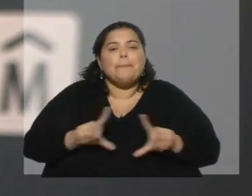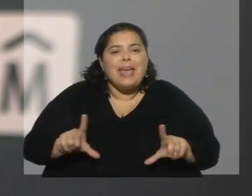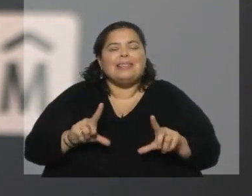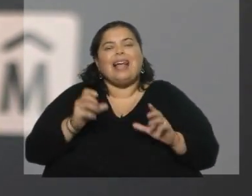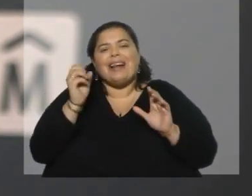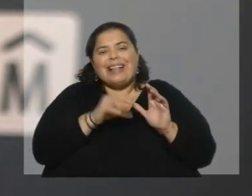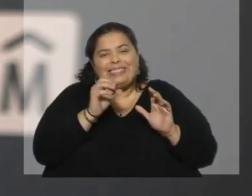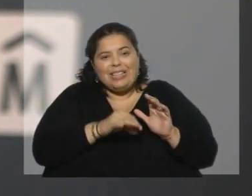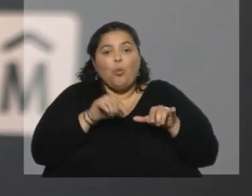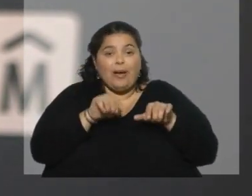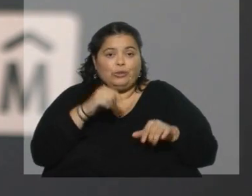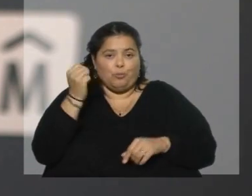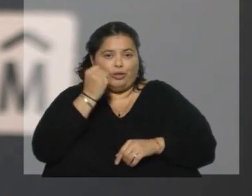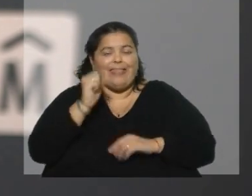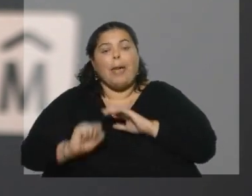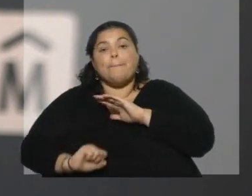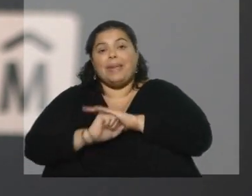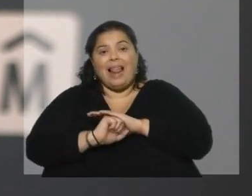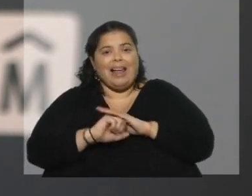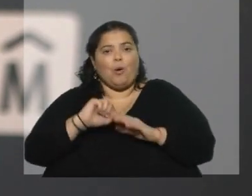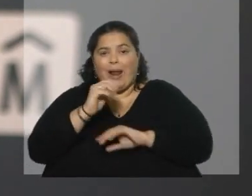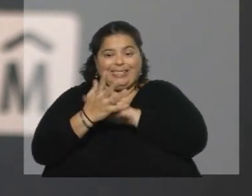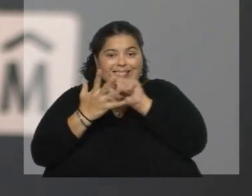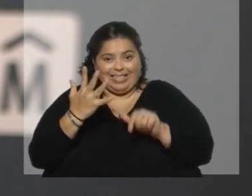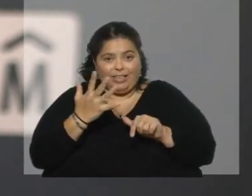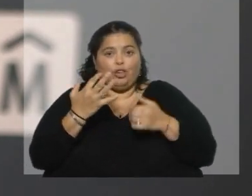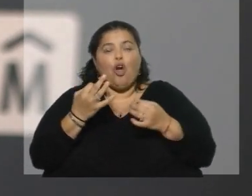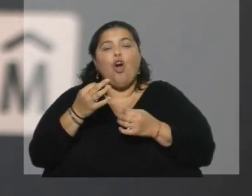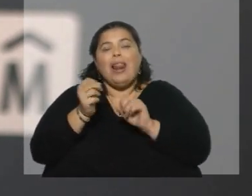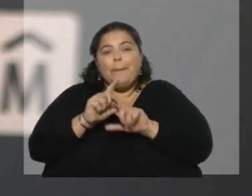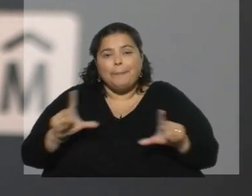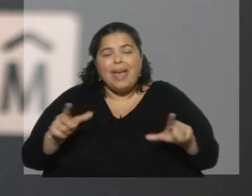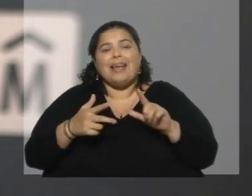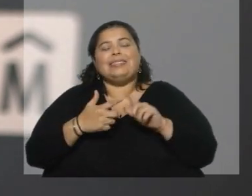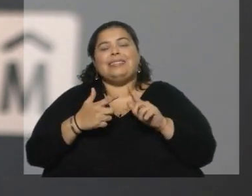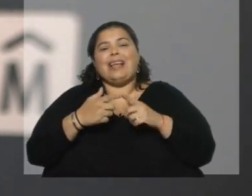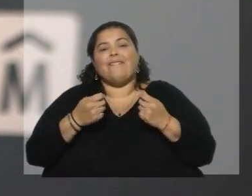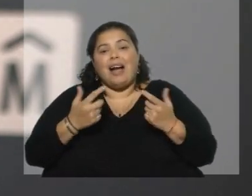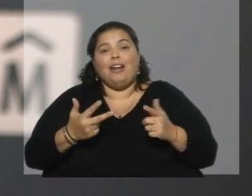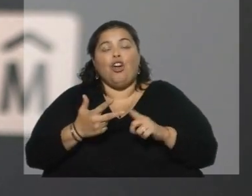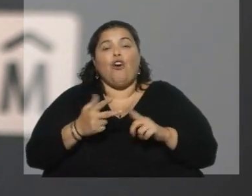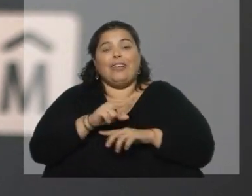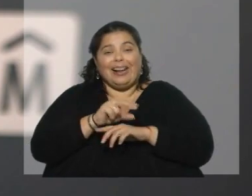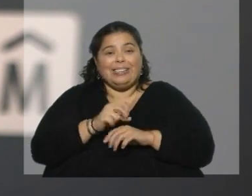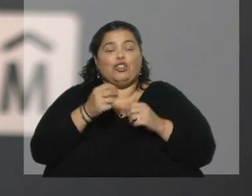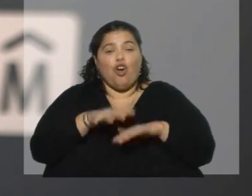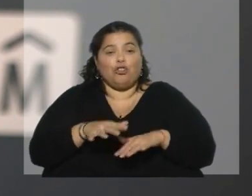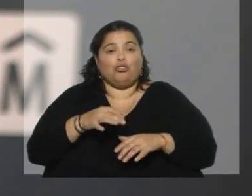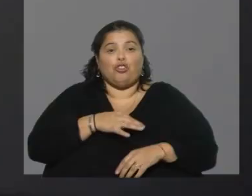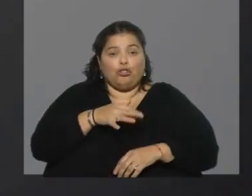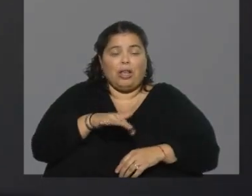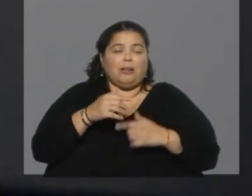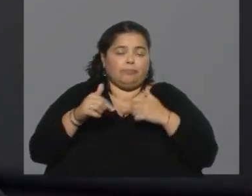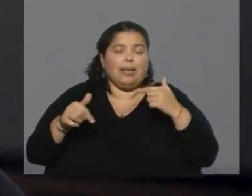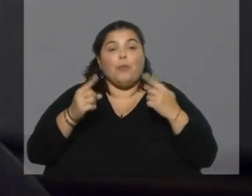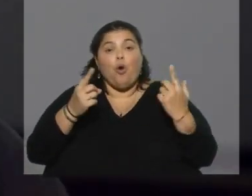pilares esa estrategia. Limpieza urbana, recolección diferenciada, valorización, inclusión social y fiscalización. Barrio a Barrio toca varios de